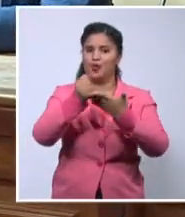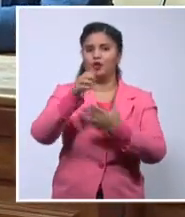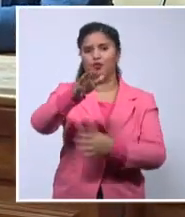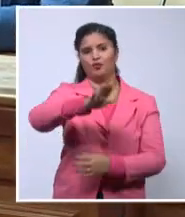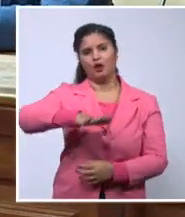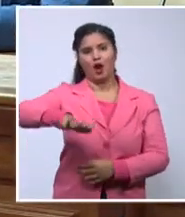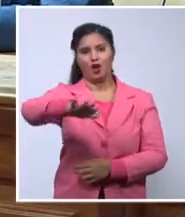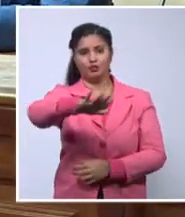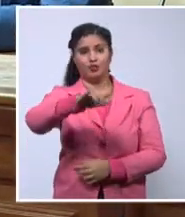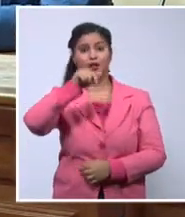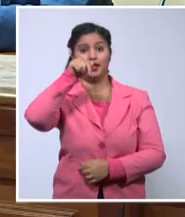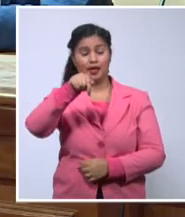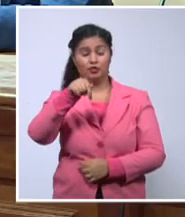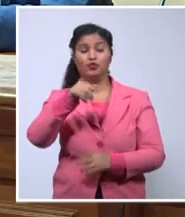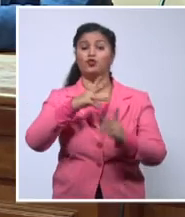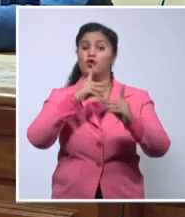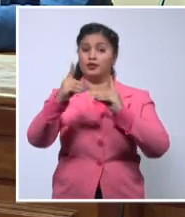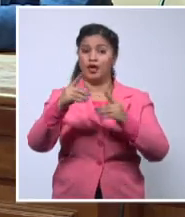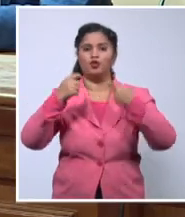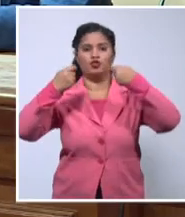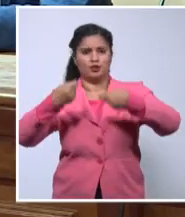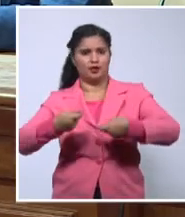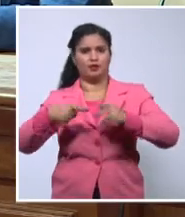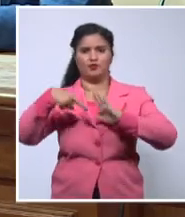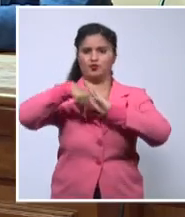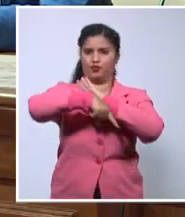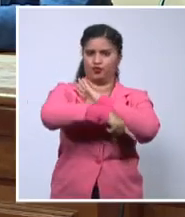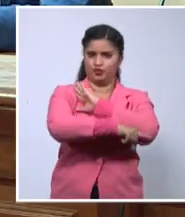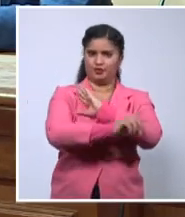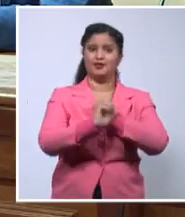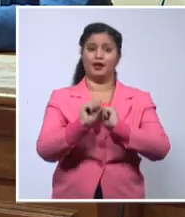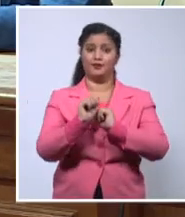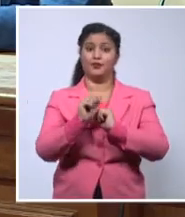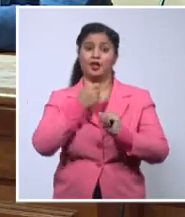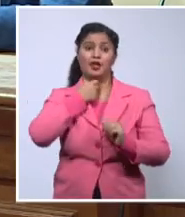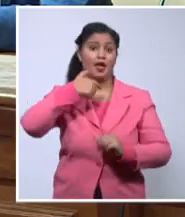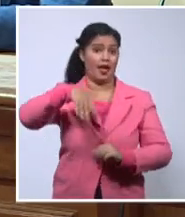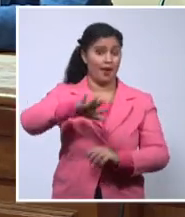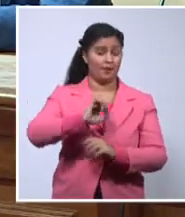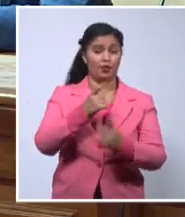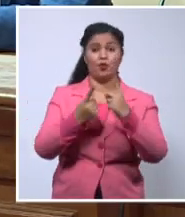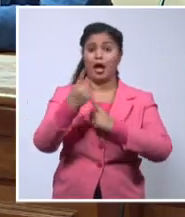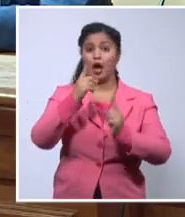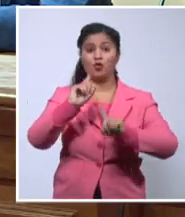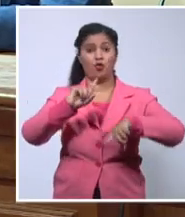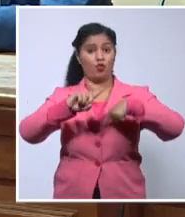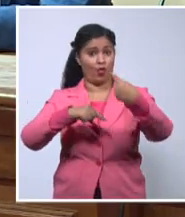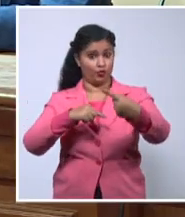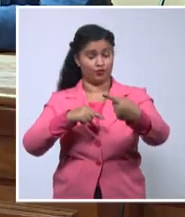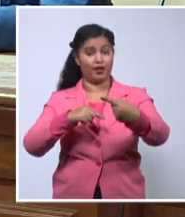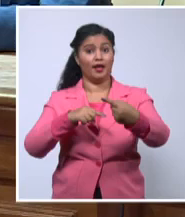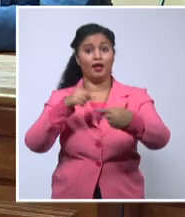tratando de verdad de eliminar cualquier vestigio de burocratismo dentro de las instituciones